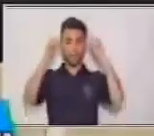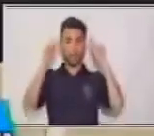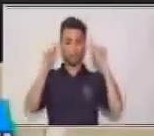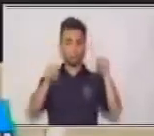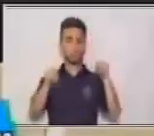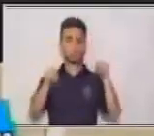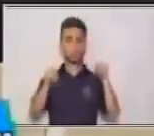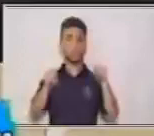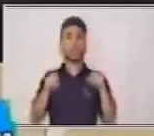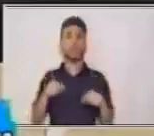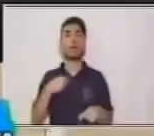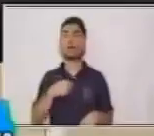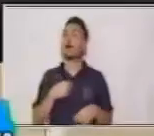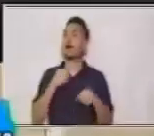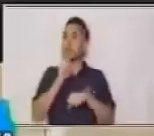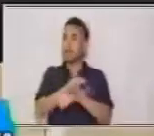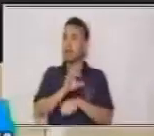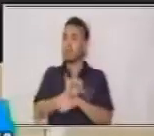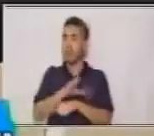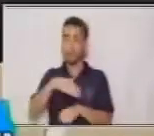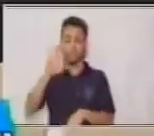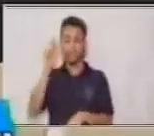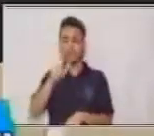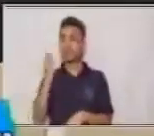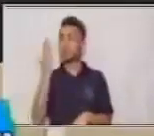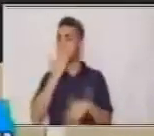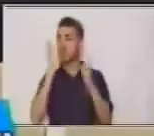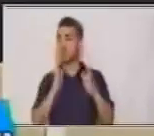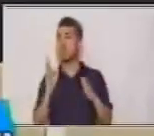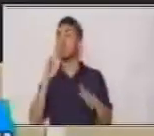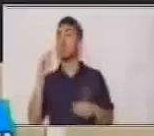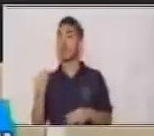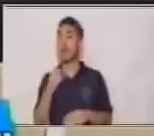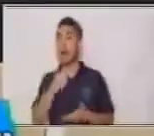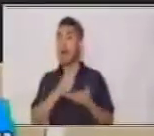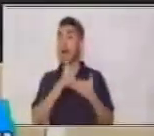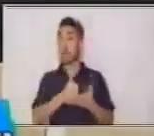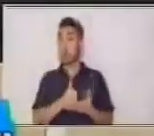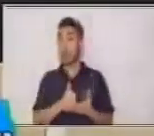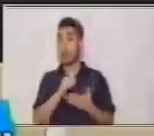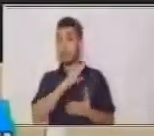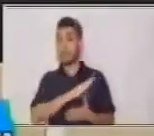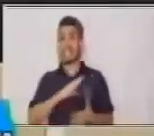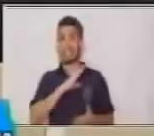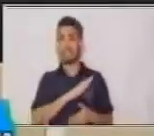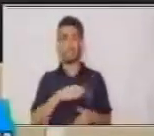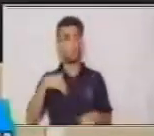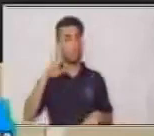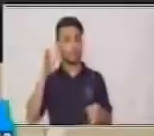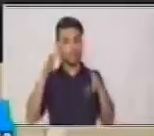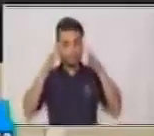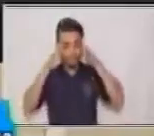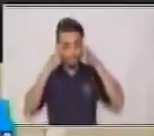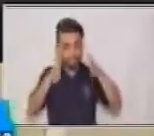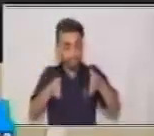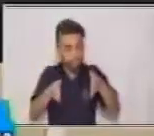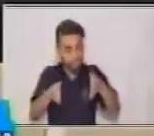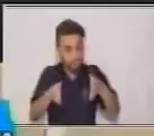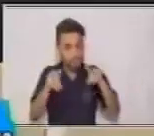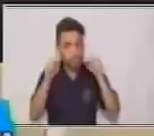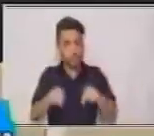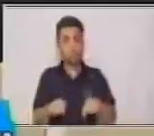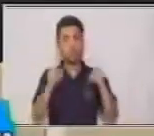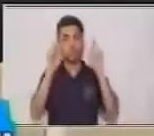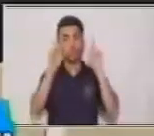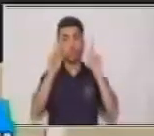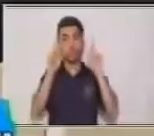para los estudiantes porque ayuda y es de manera beneficiosa para la concentración de un tema.